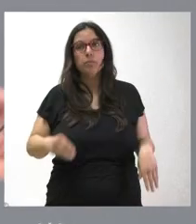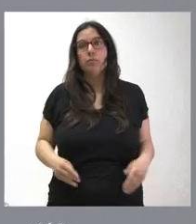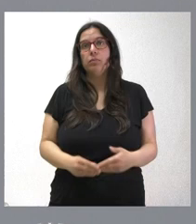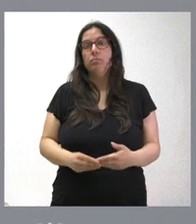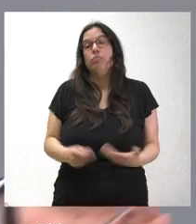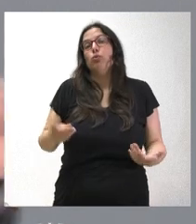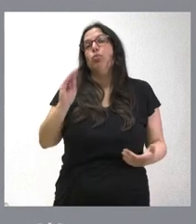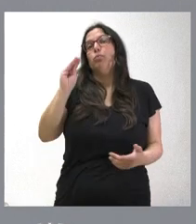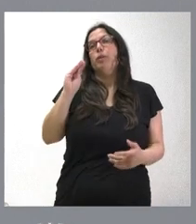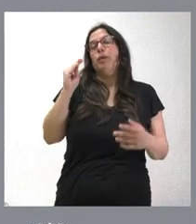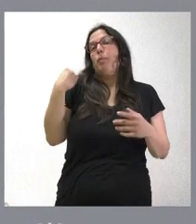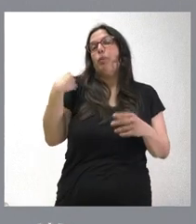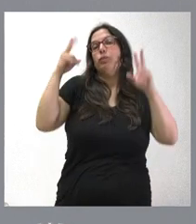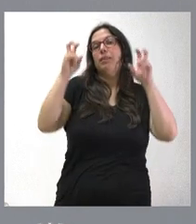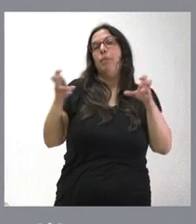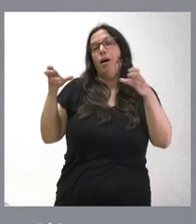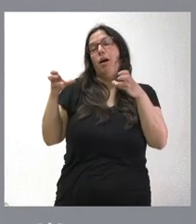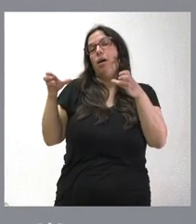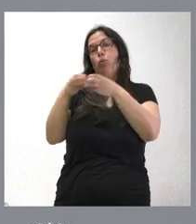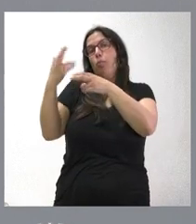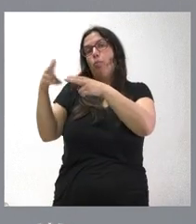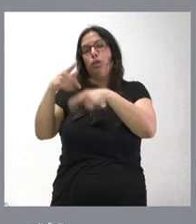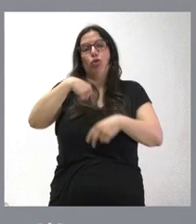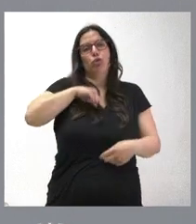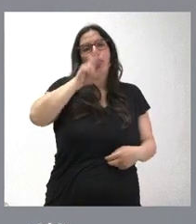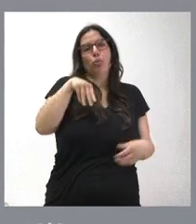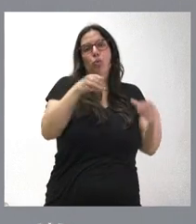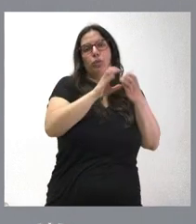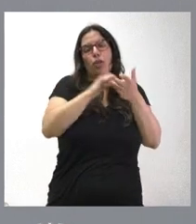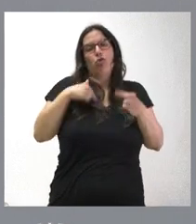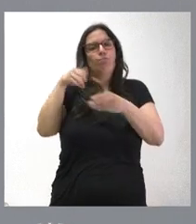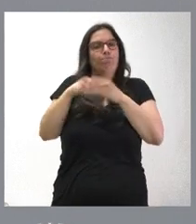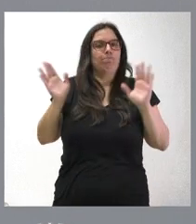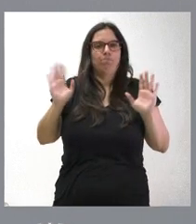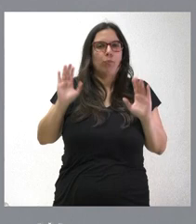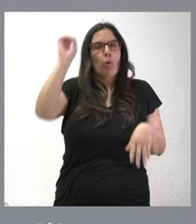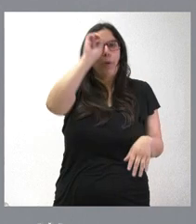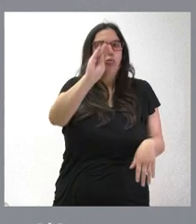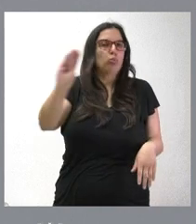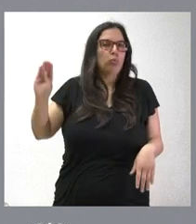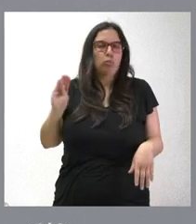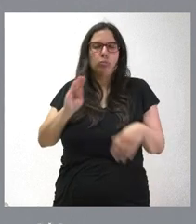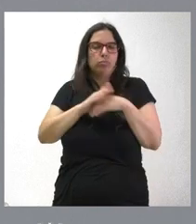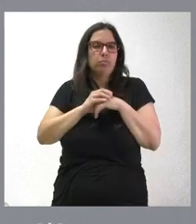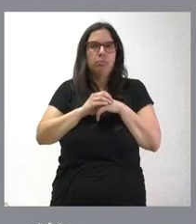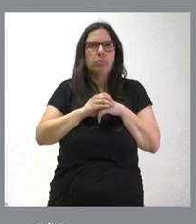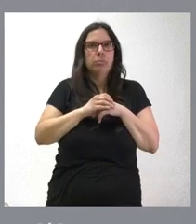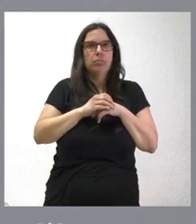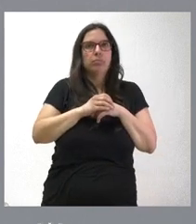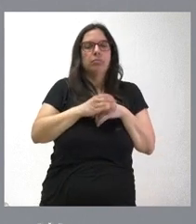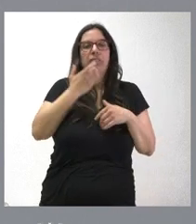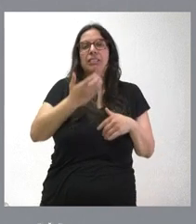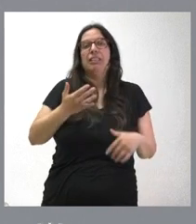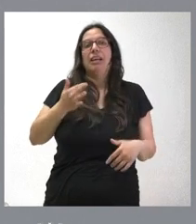pregunta por un partido político esta es la junta de Castilla y León pues no debo entrar en análisis de los partidos políticos y menos cuando ya han sido